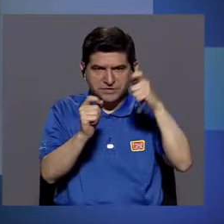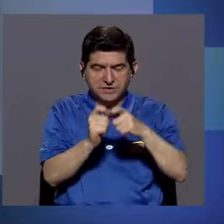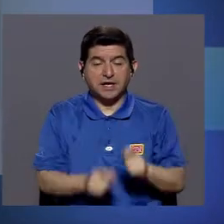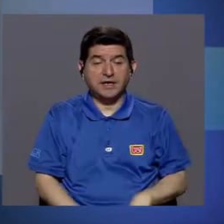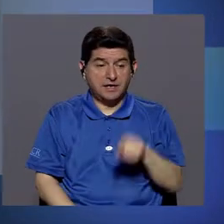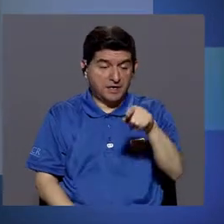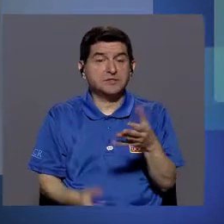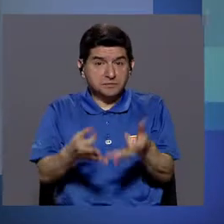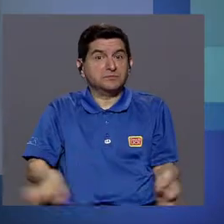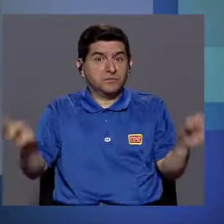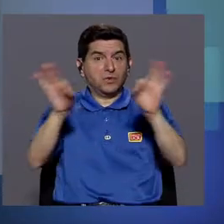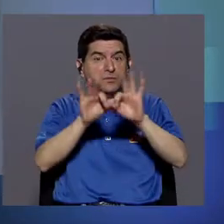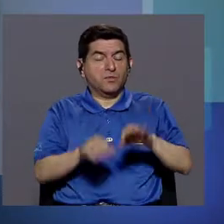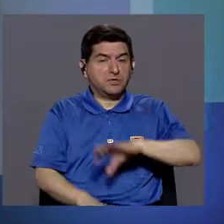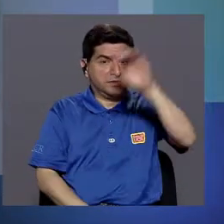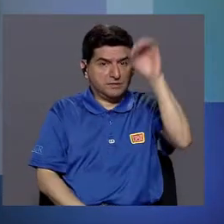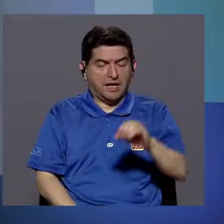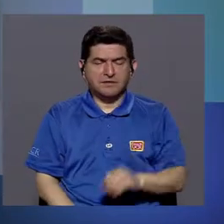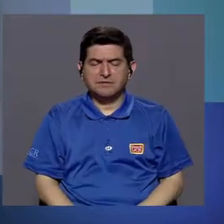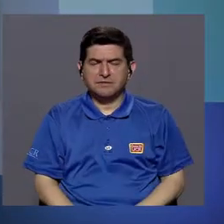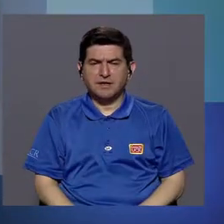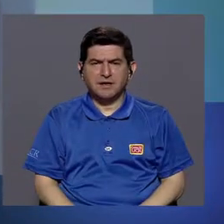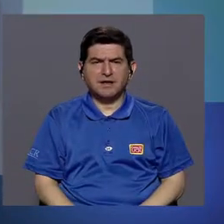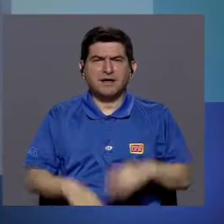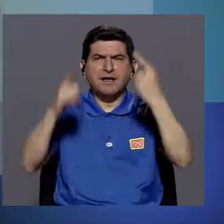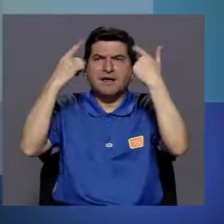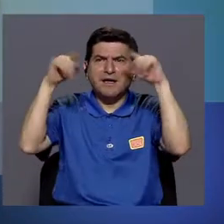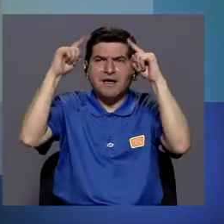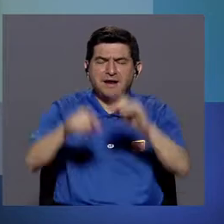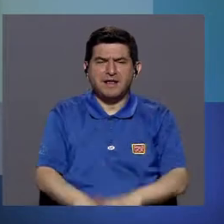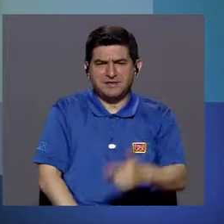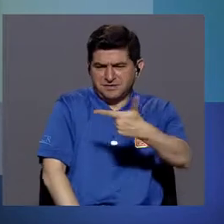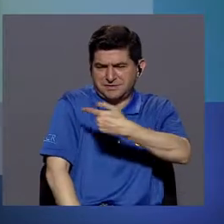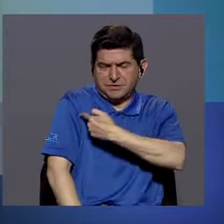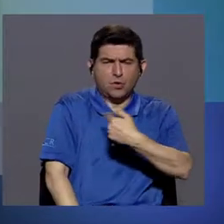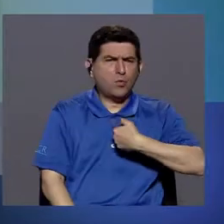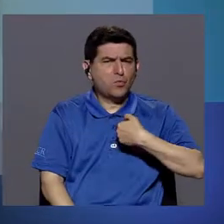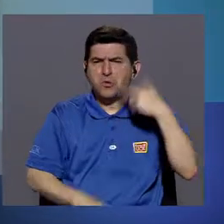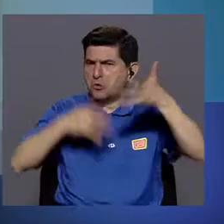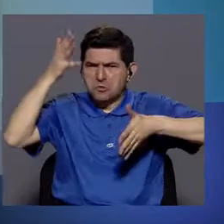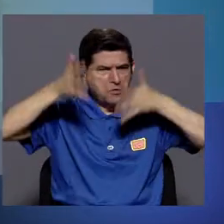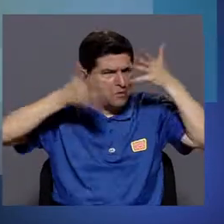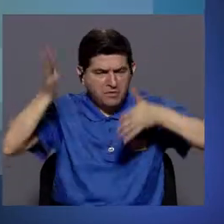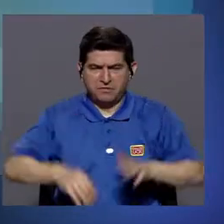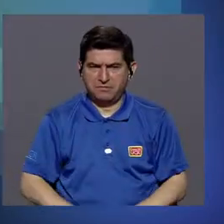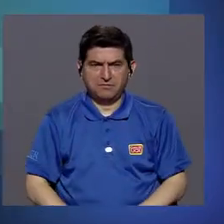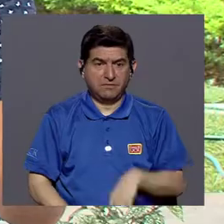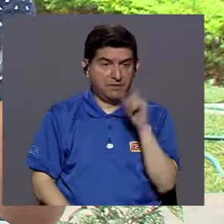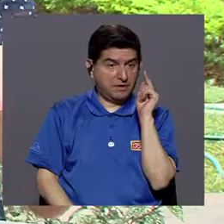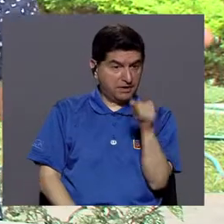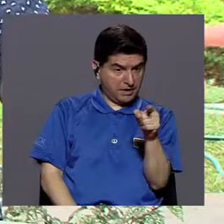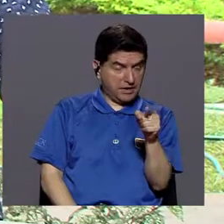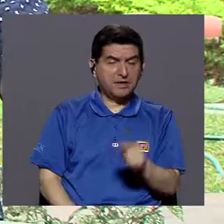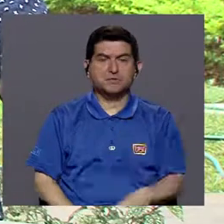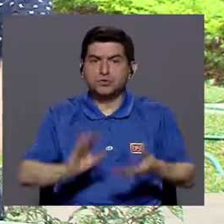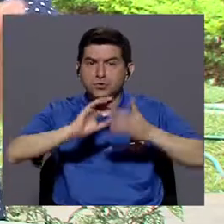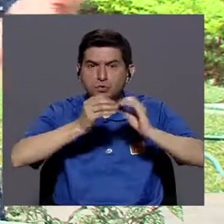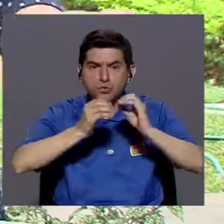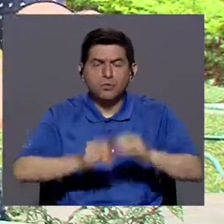porcentaje, que son porcentajes altísimos. la efectividad de la vacunación no es un invento que uno esté promoviendo, simplemente es